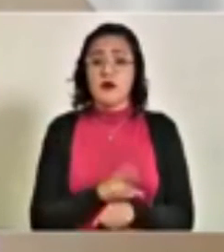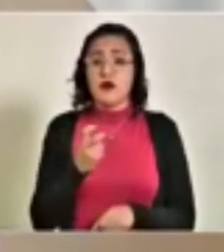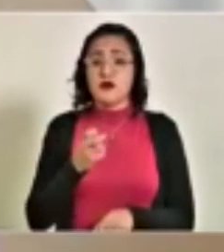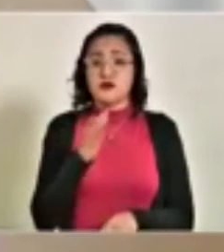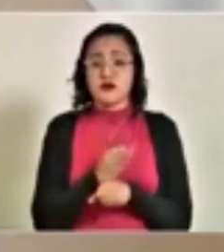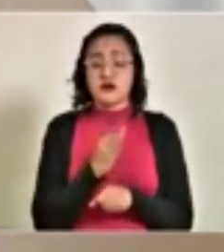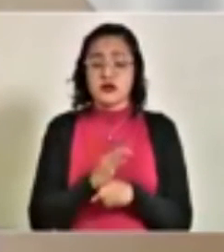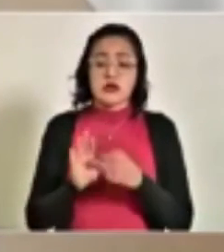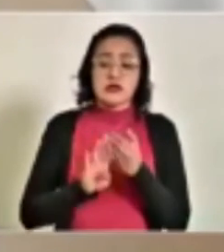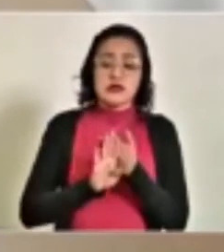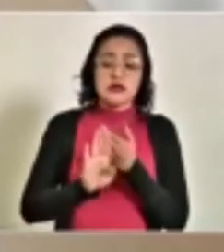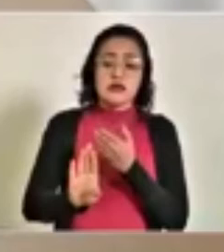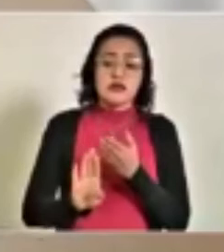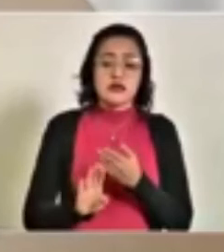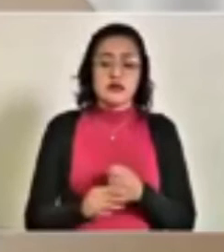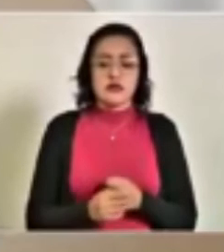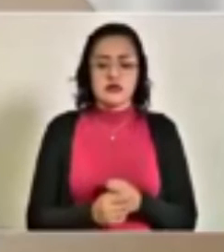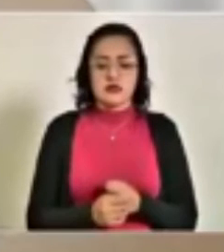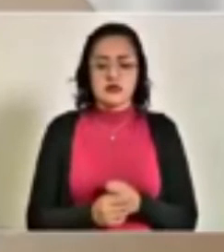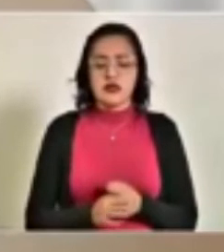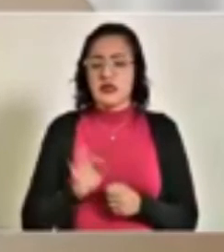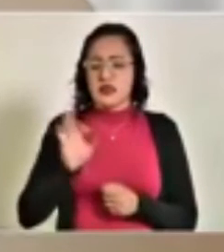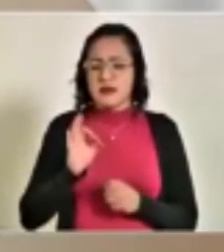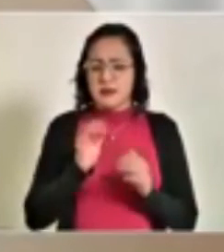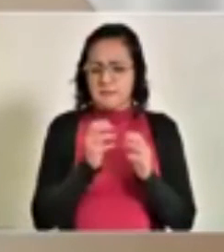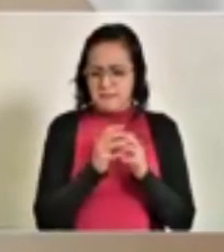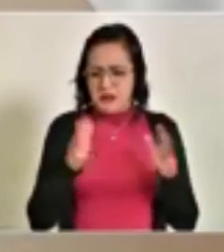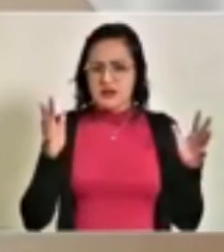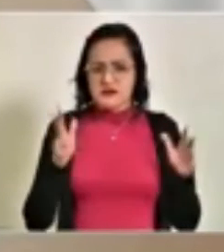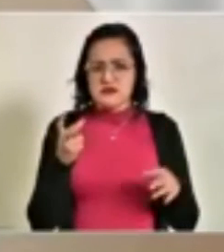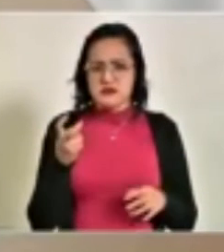evitado cifras mayores. Entonces,